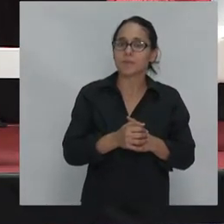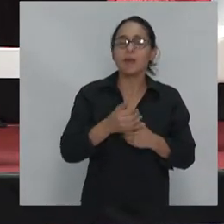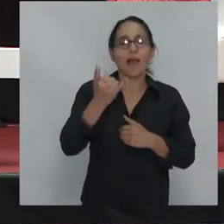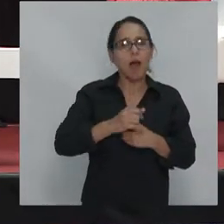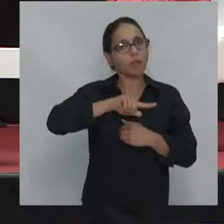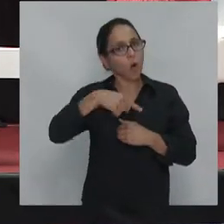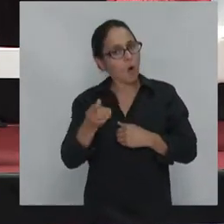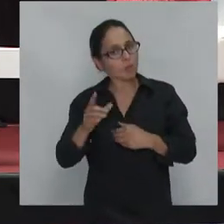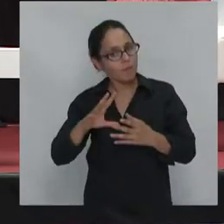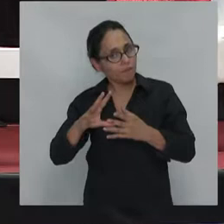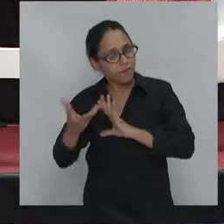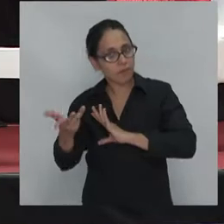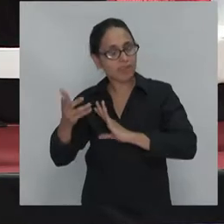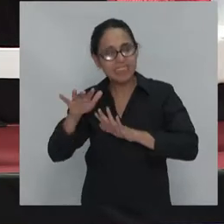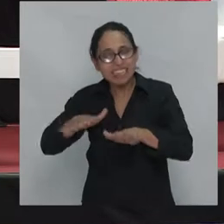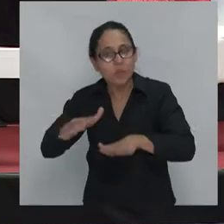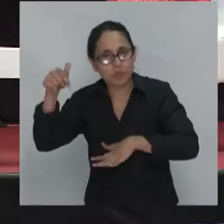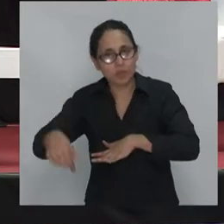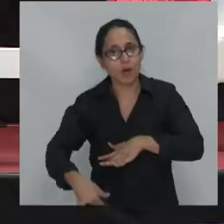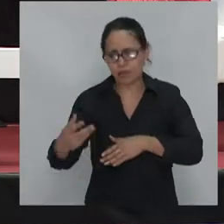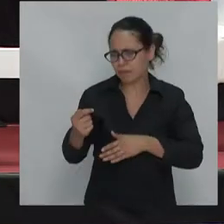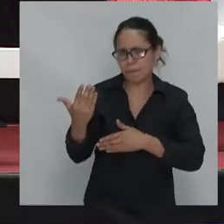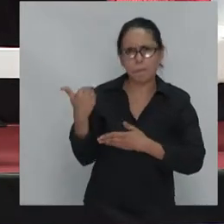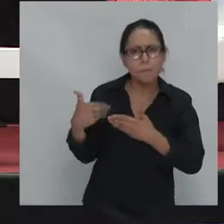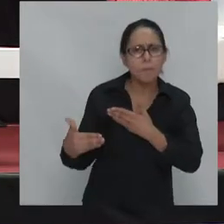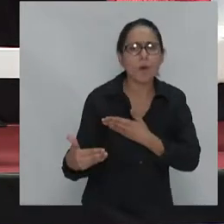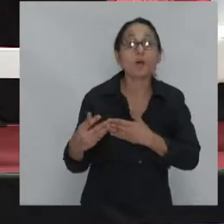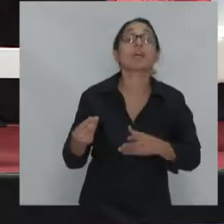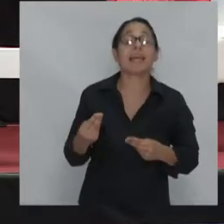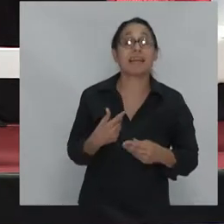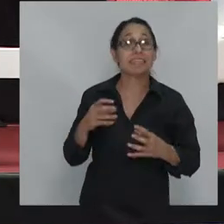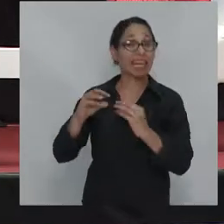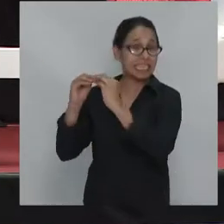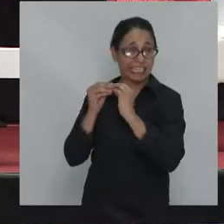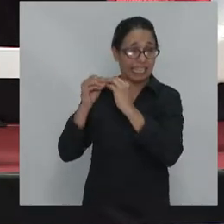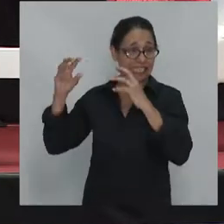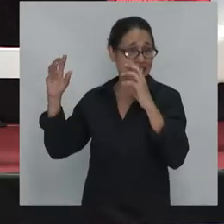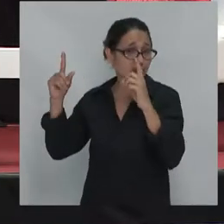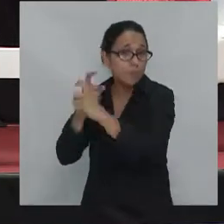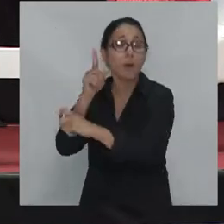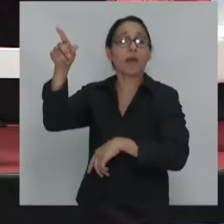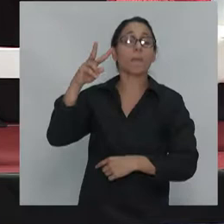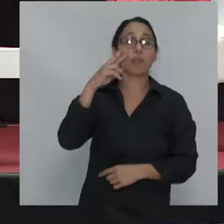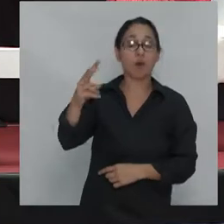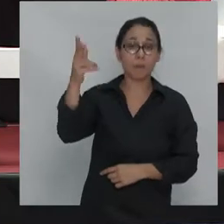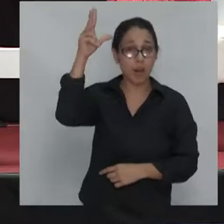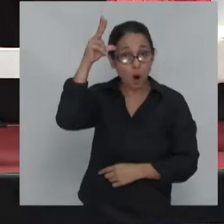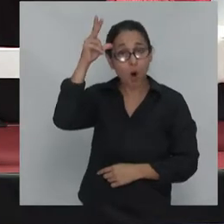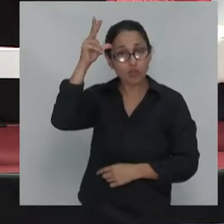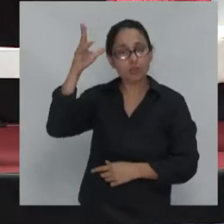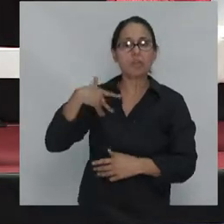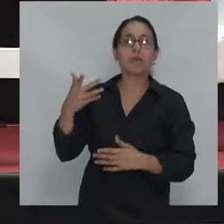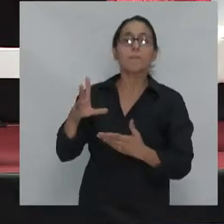fenómeno que es más reciente, que es una consecuencia de la crisis del 2008 y de las políticas de austeridad, que fue un problema,